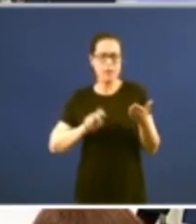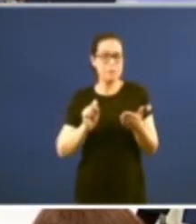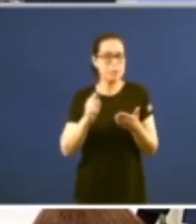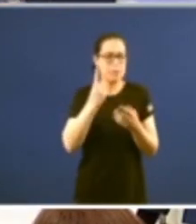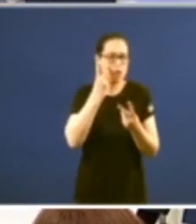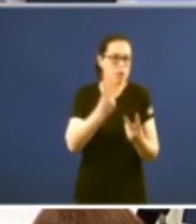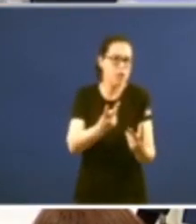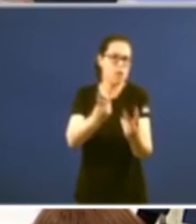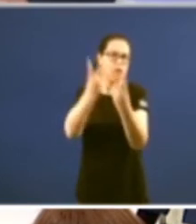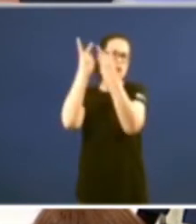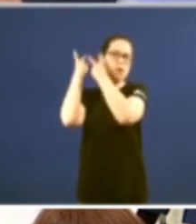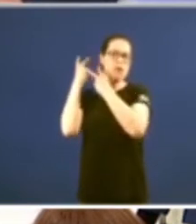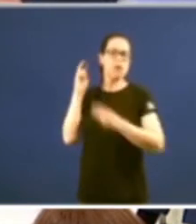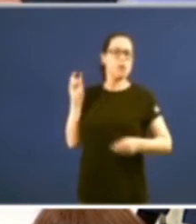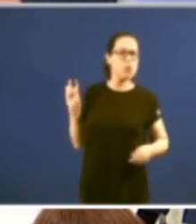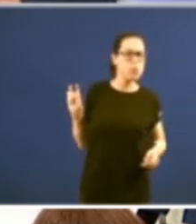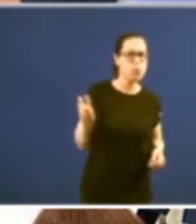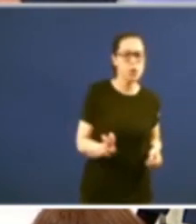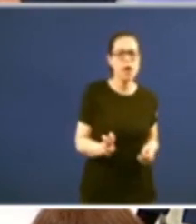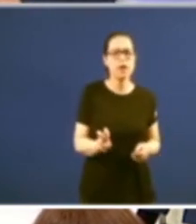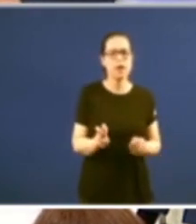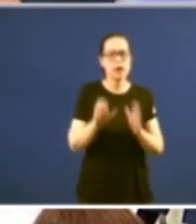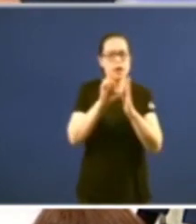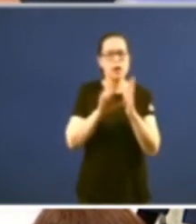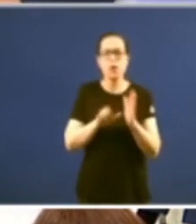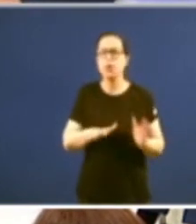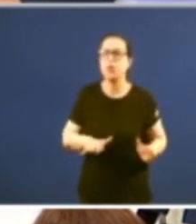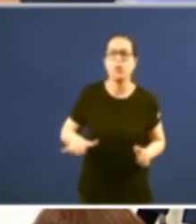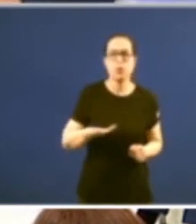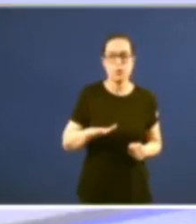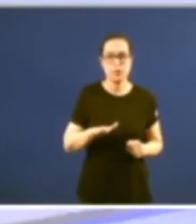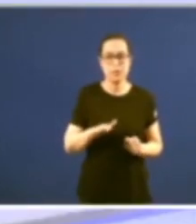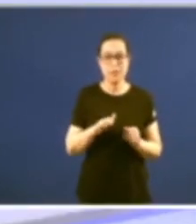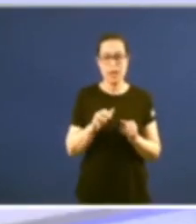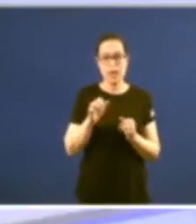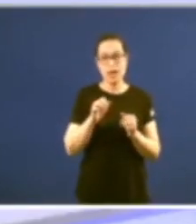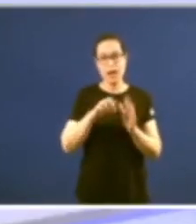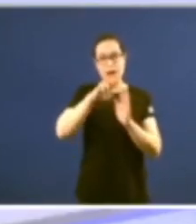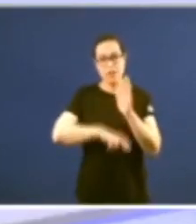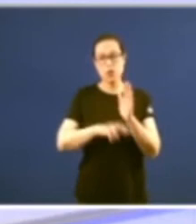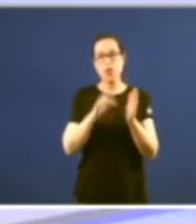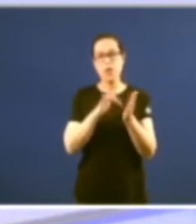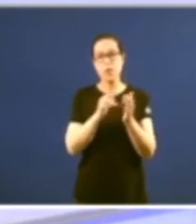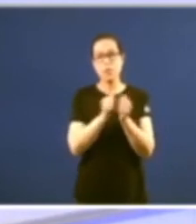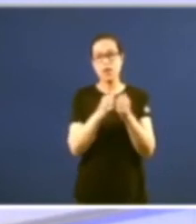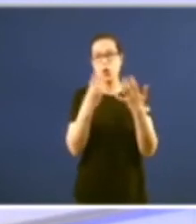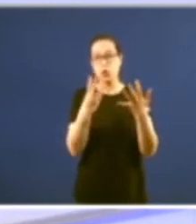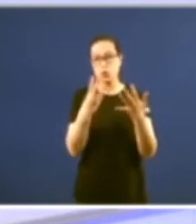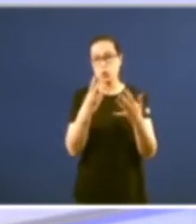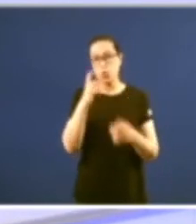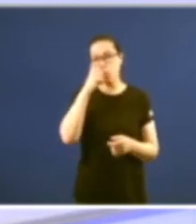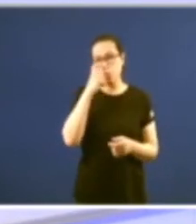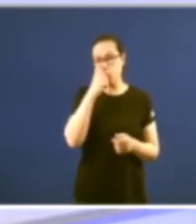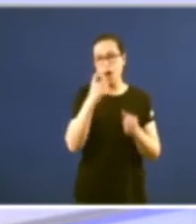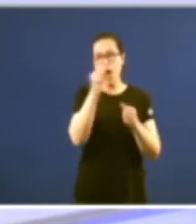a orixe do seu antecesor cando en referendo do 28 de xunho do 36 ano aciago os